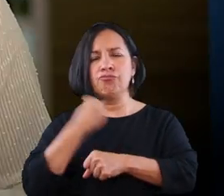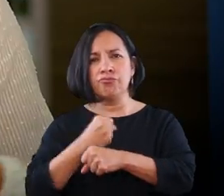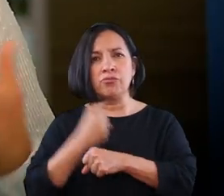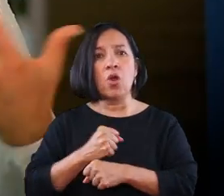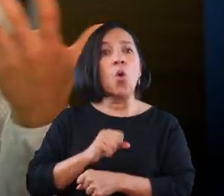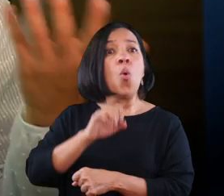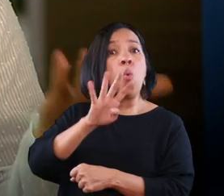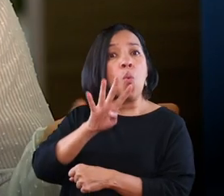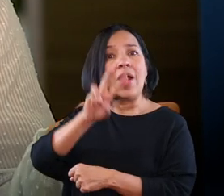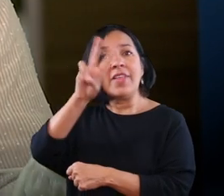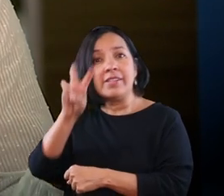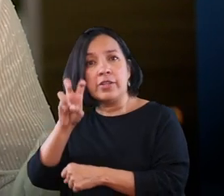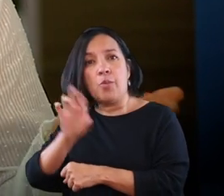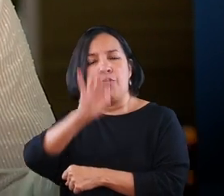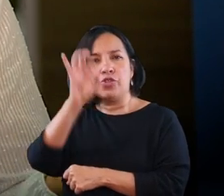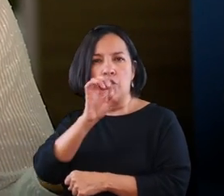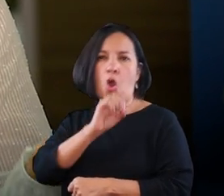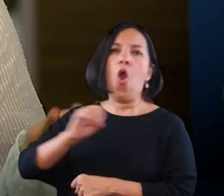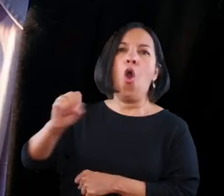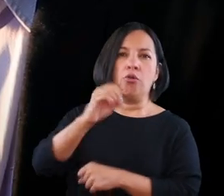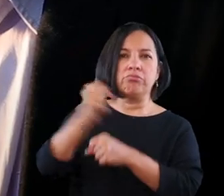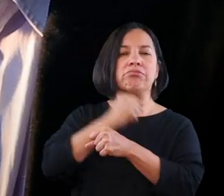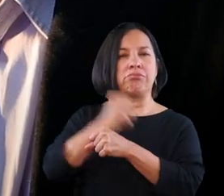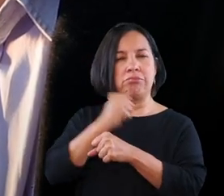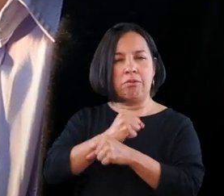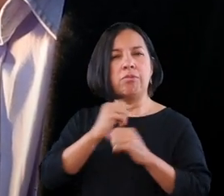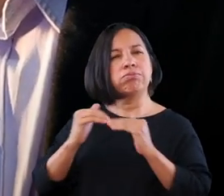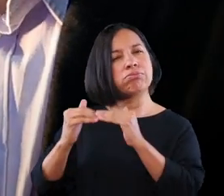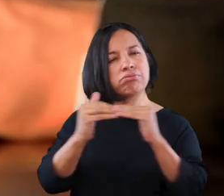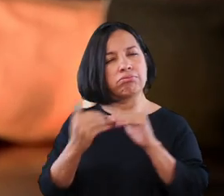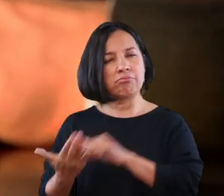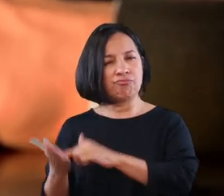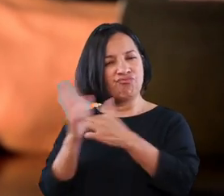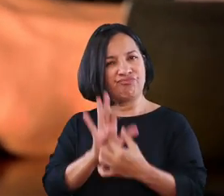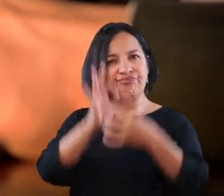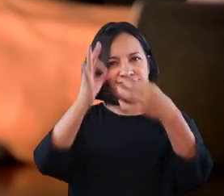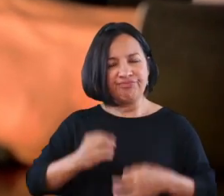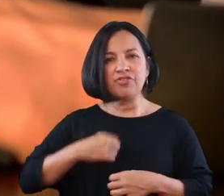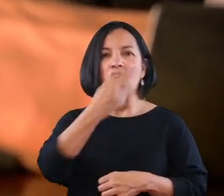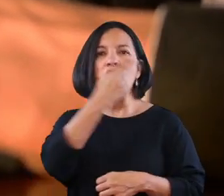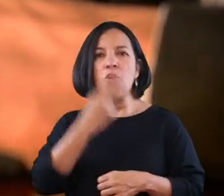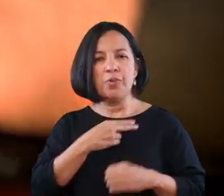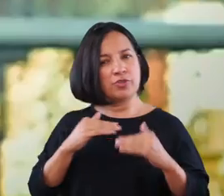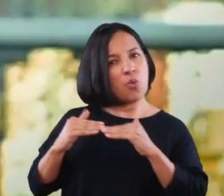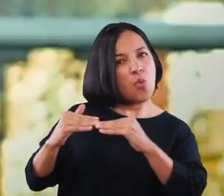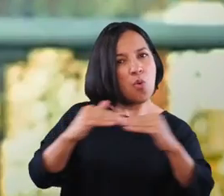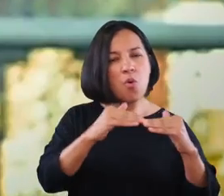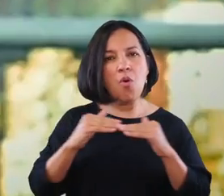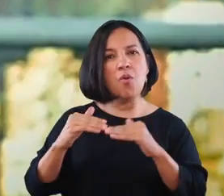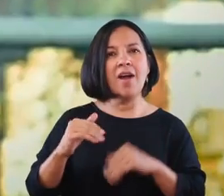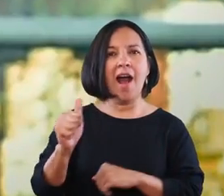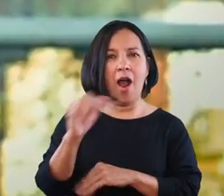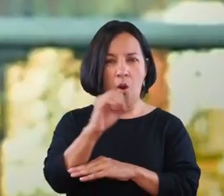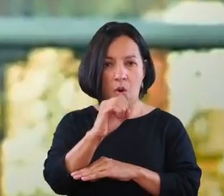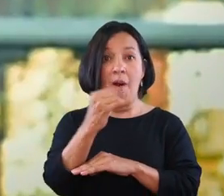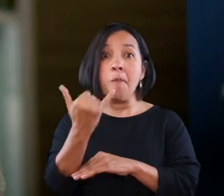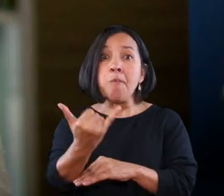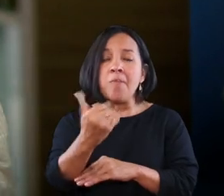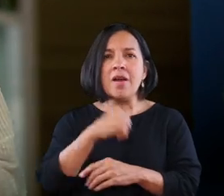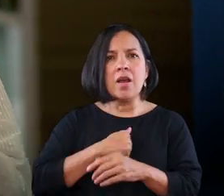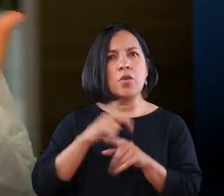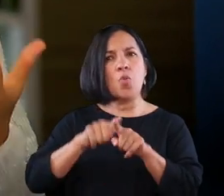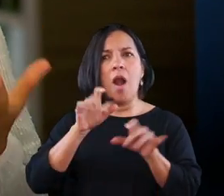mujeres y el 47% de empleados hombres, demostramos nuestro compromiso con la equidad.